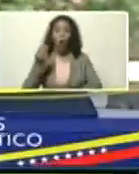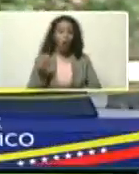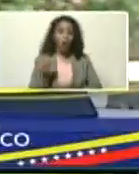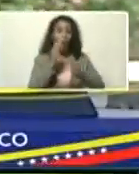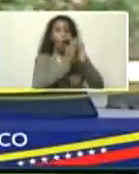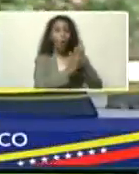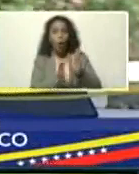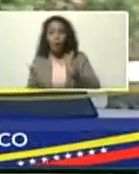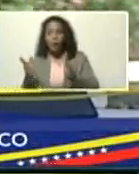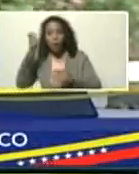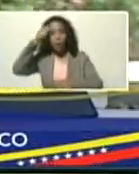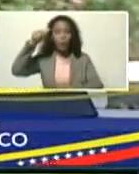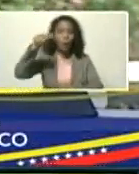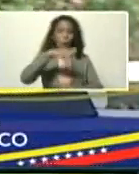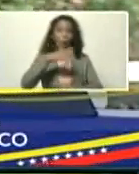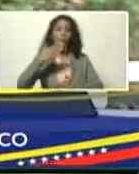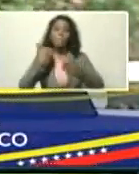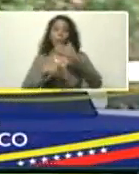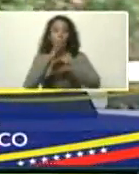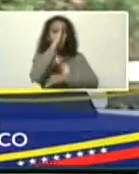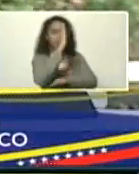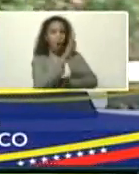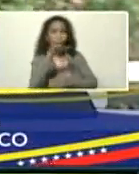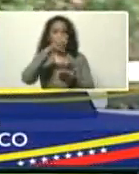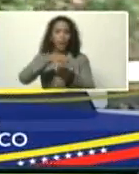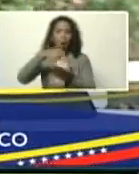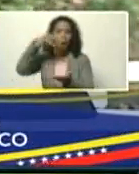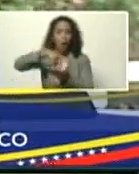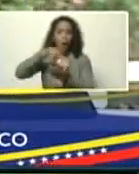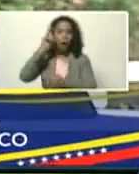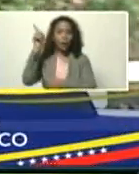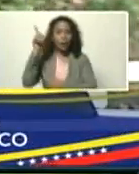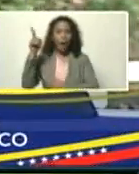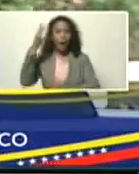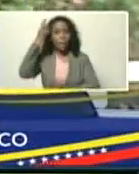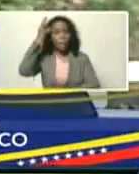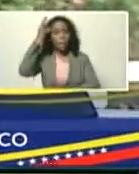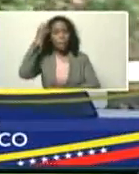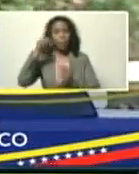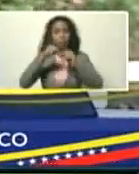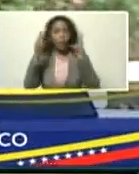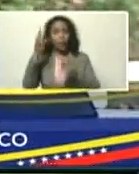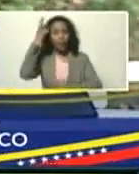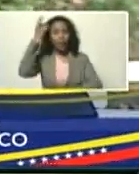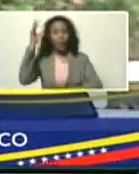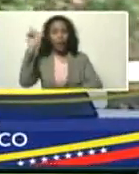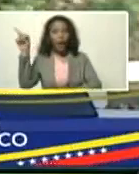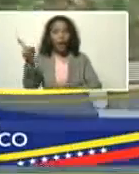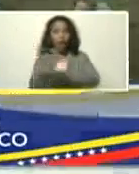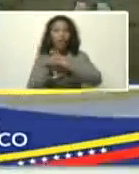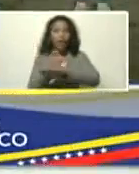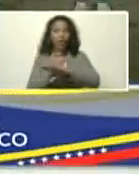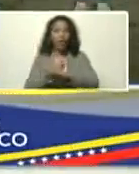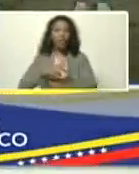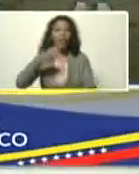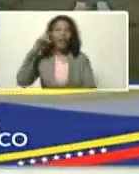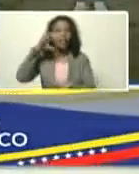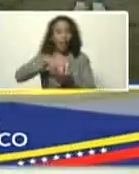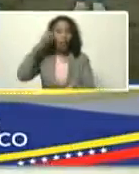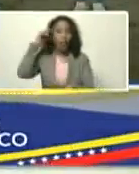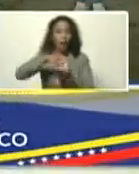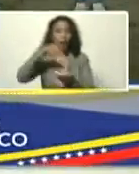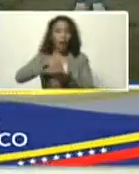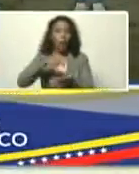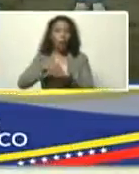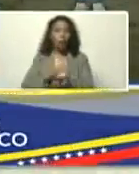organizar al pueblo, vámonos directo, al estado Carabobo, allá en Puerto Cabello, allá está el gobernador, Rafael Lacaba, junto,